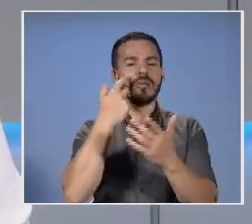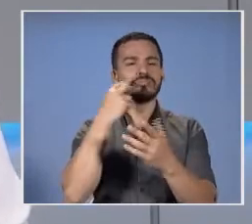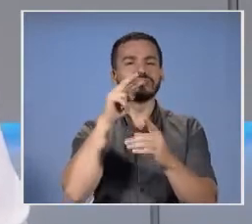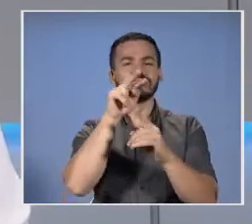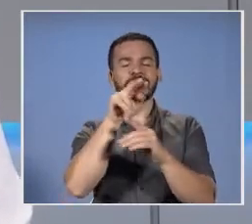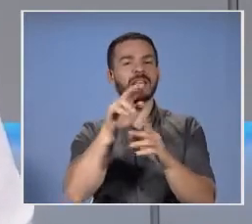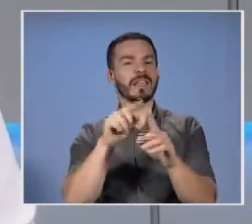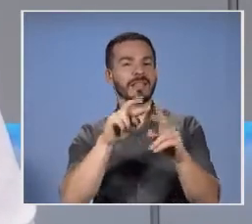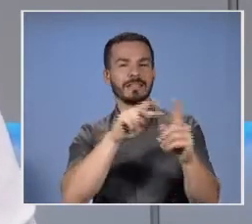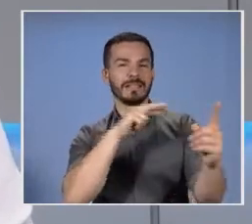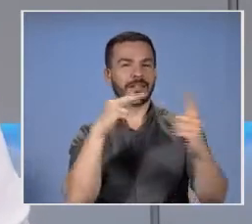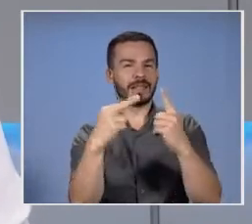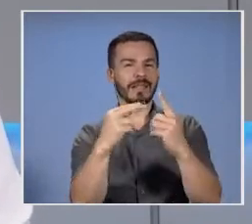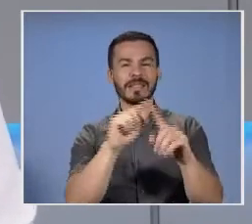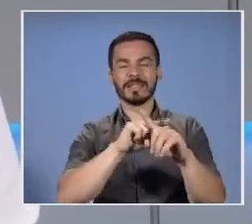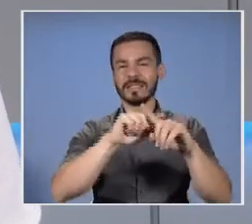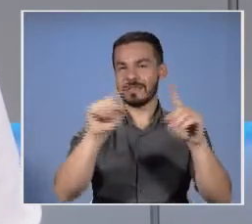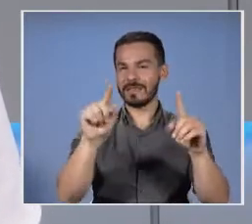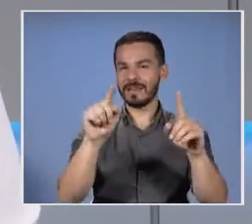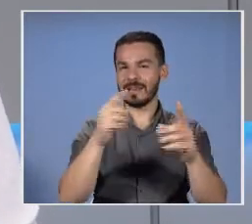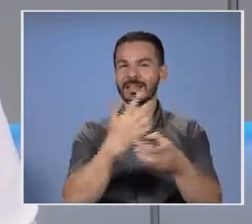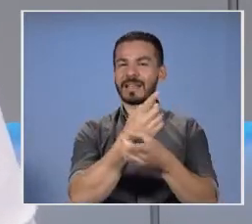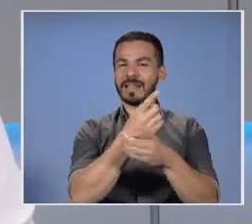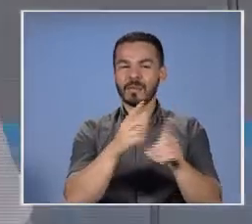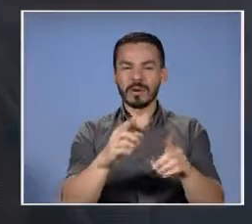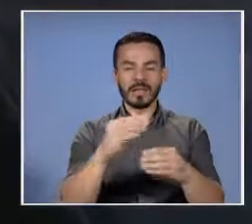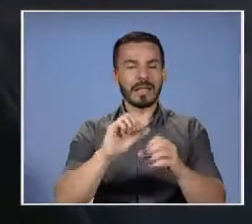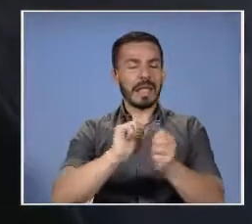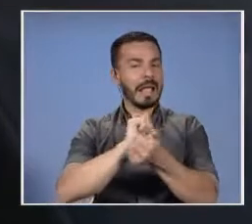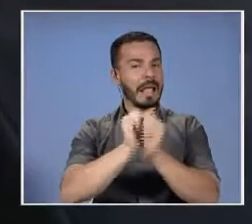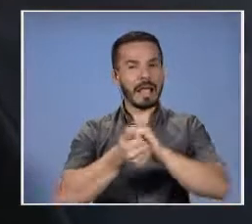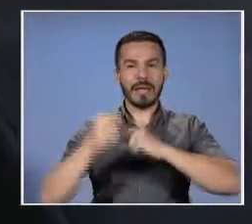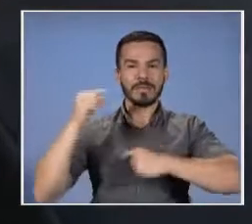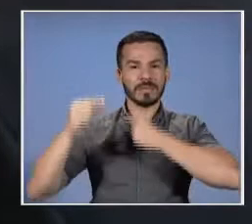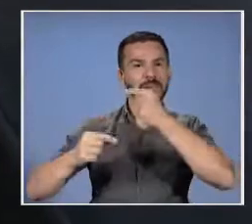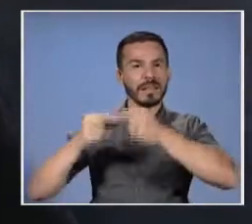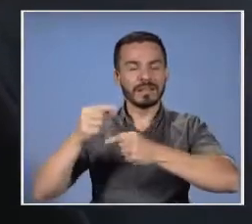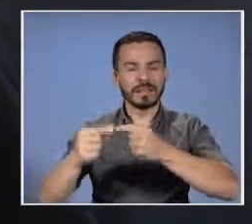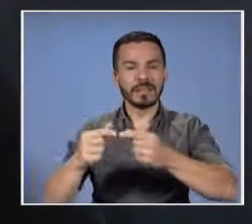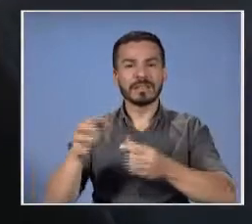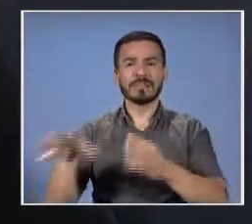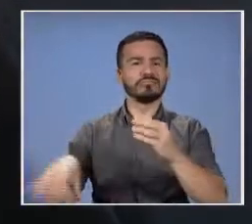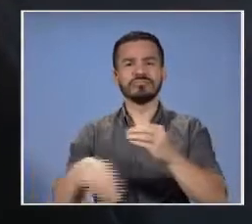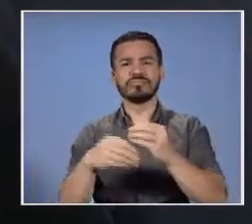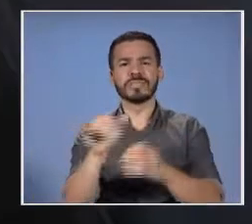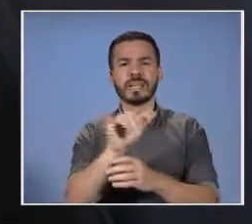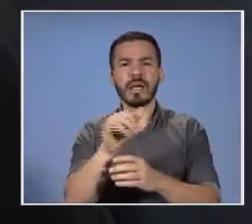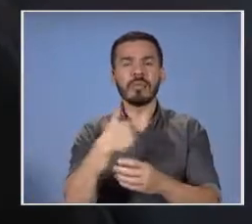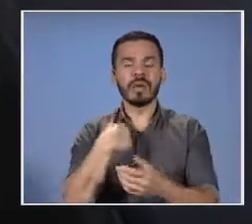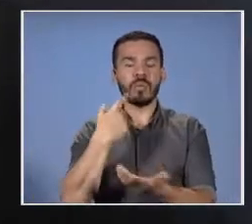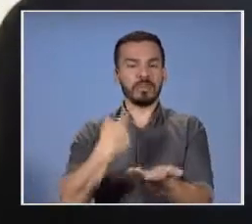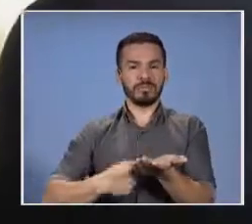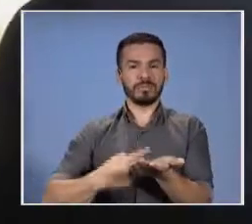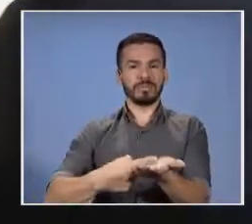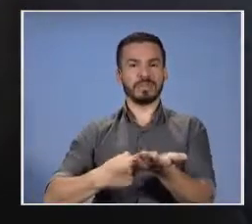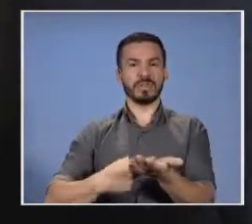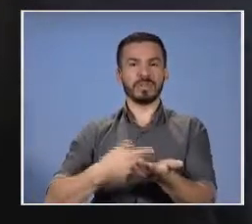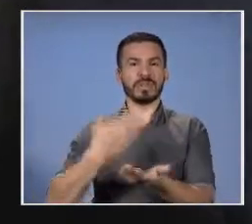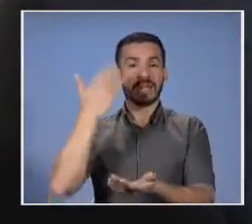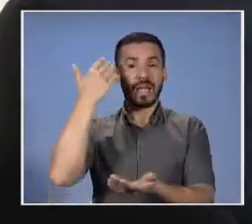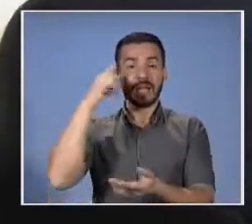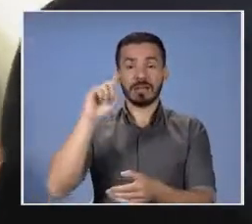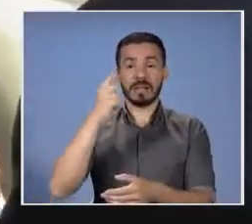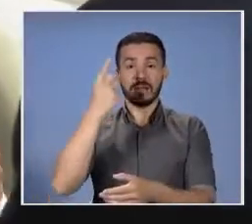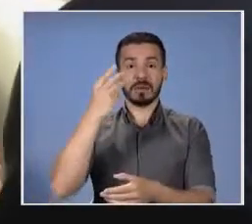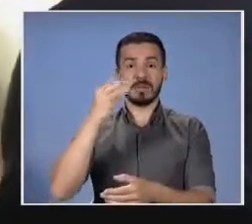democrática en un cambio generacional, pero que además, como lo conversamos también el primero